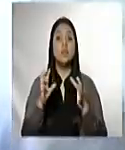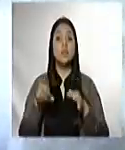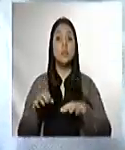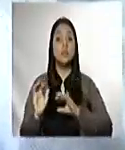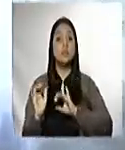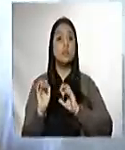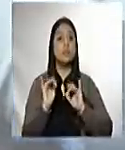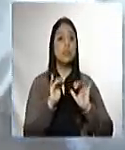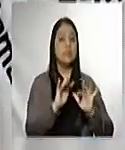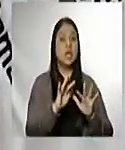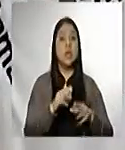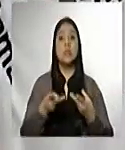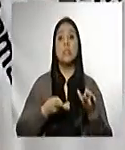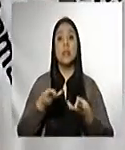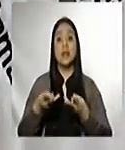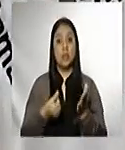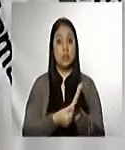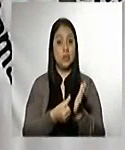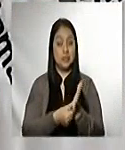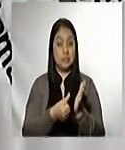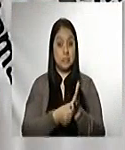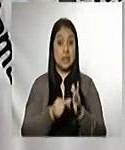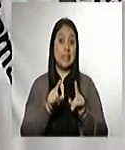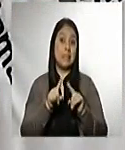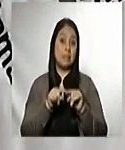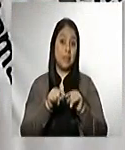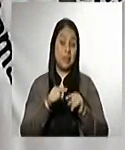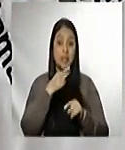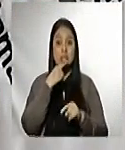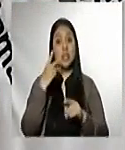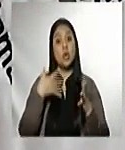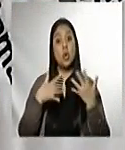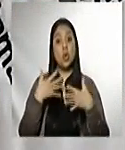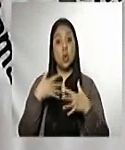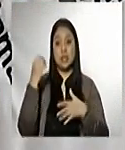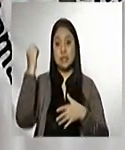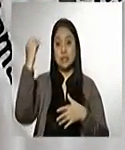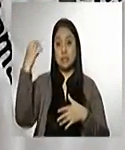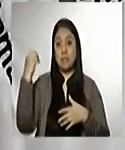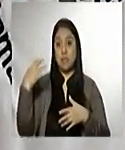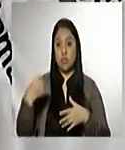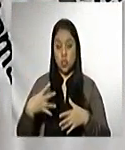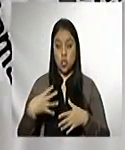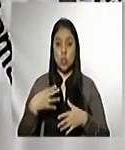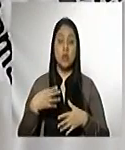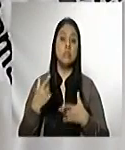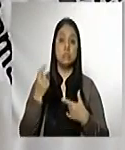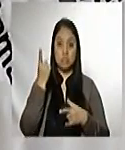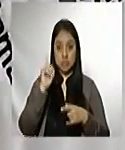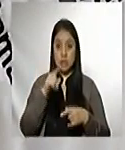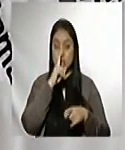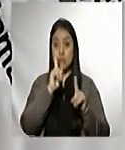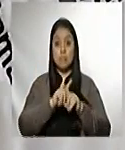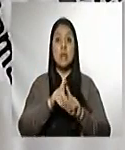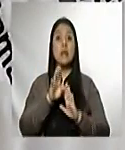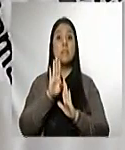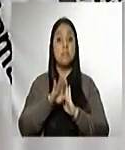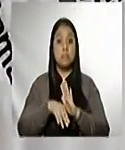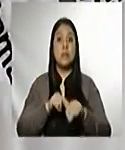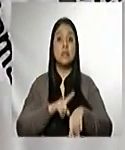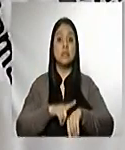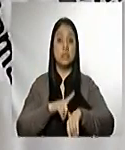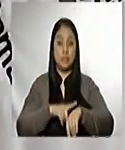municipales según el color del semáforo. Se reducirá el horario de funcionamiento de los mismos